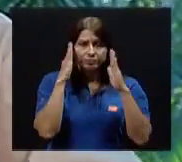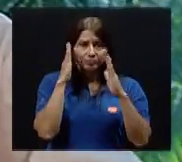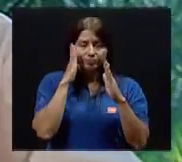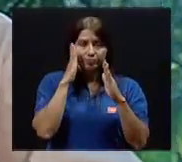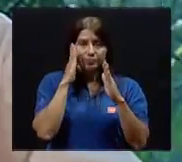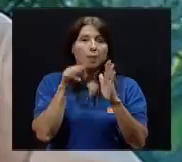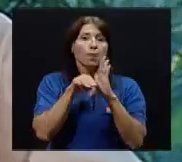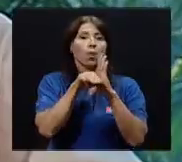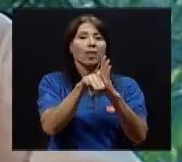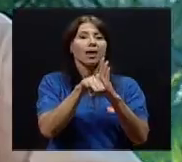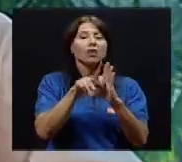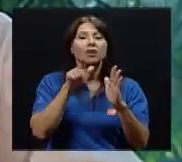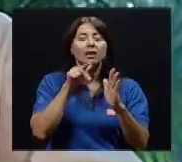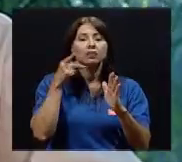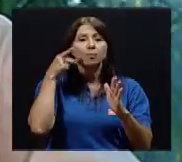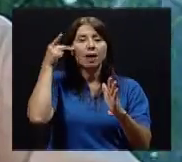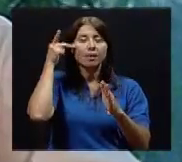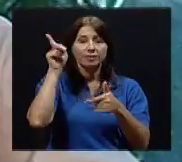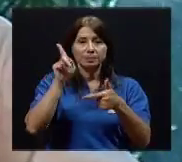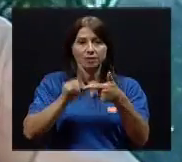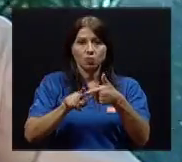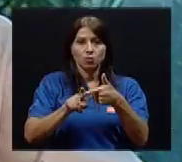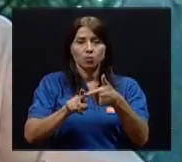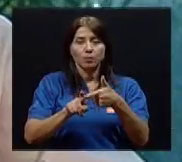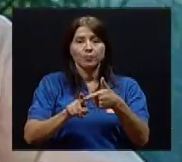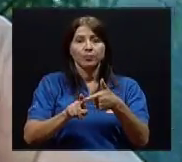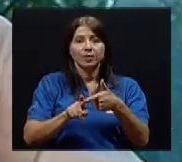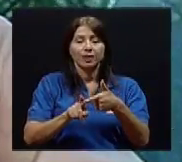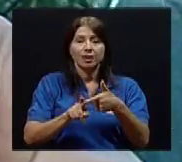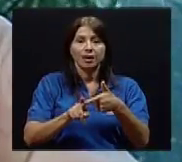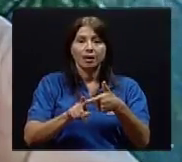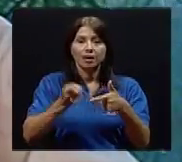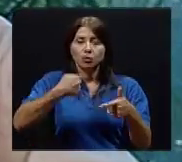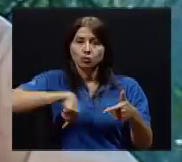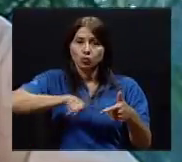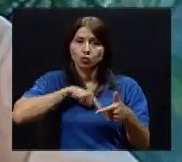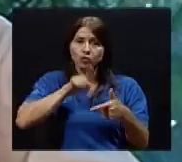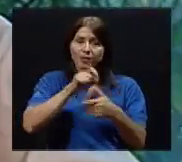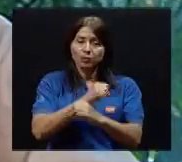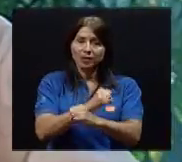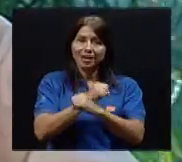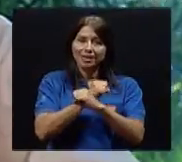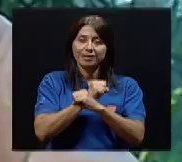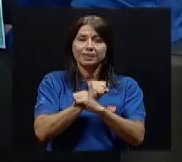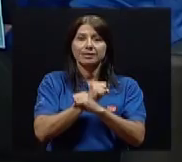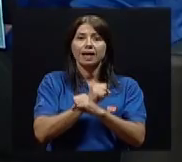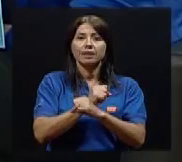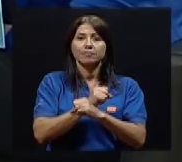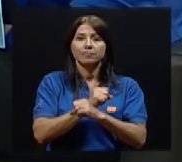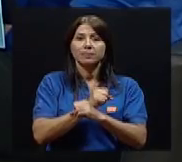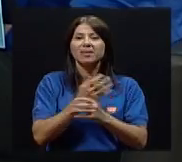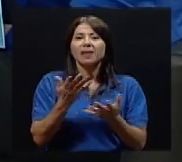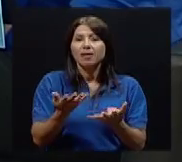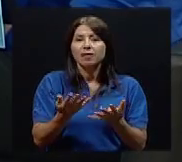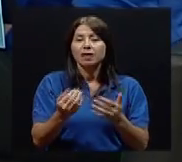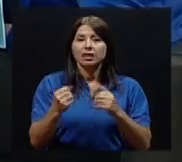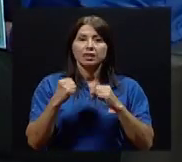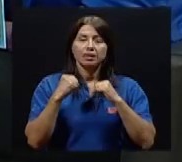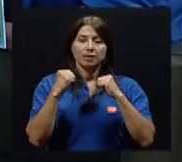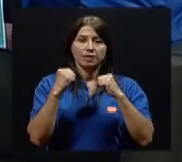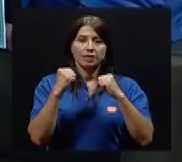es que tenemos que garantizar la seguridad del deporte o de la actividad física.